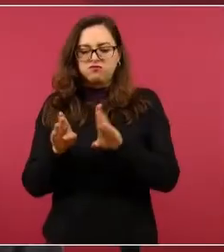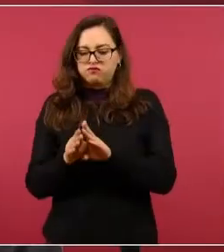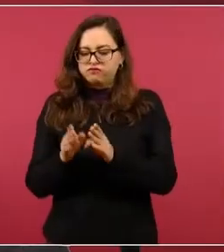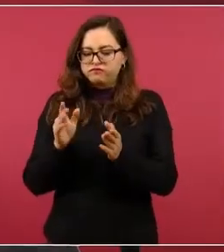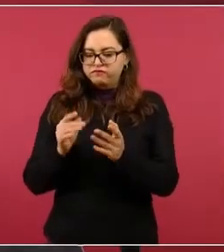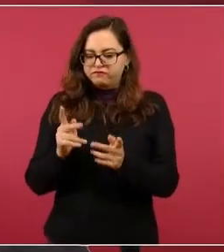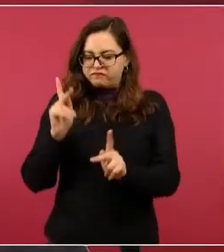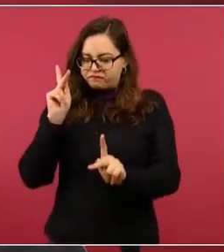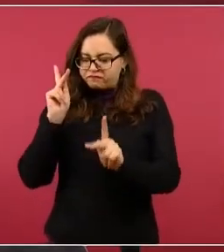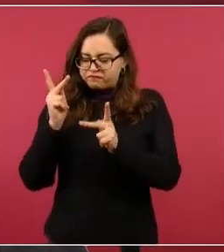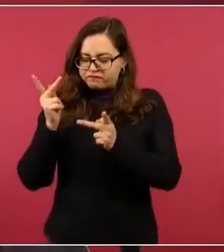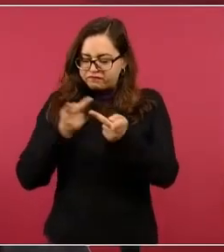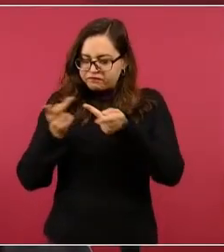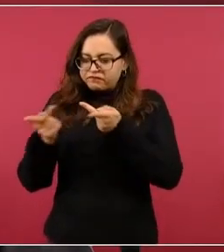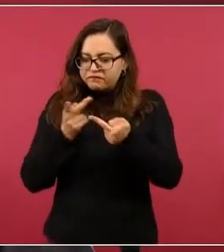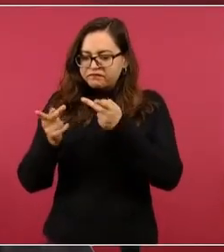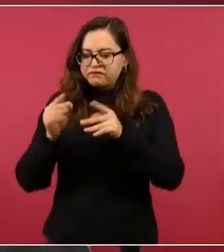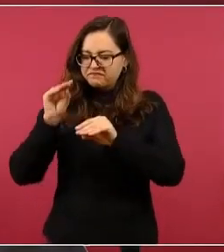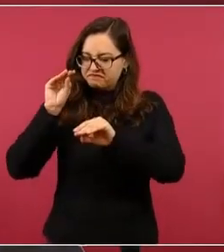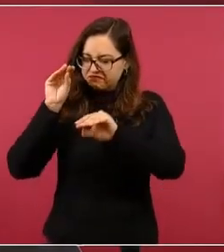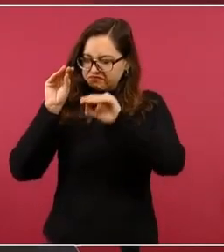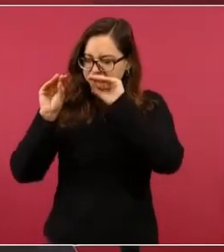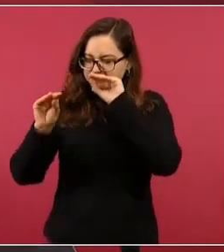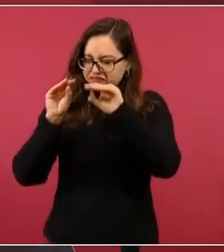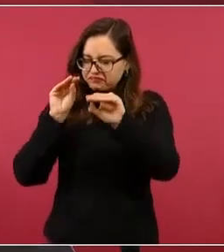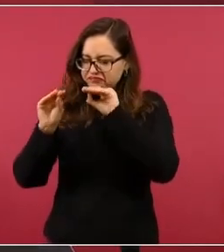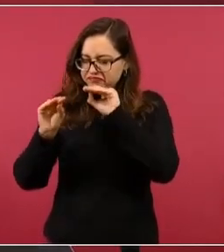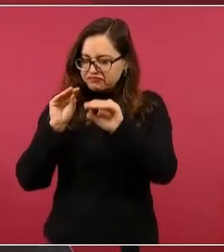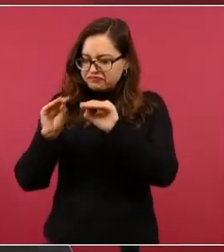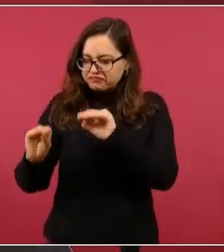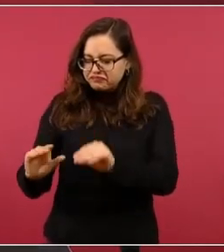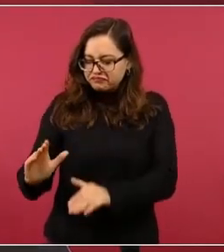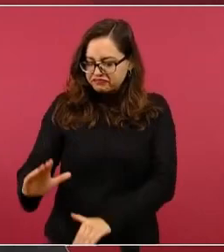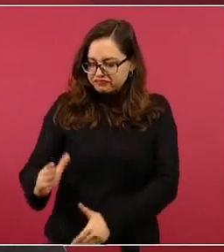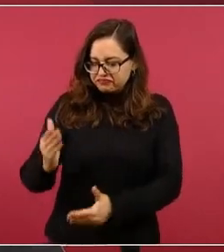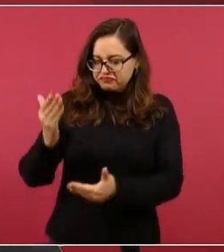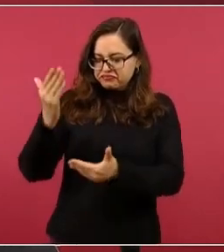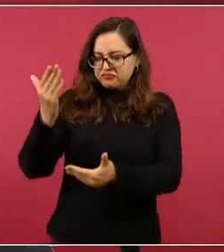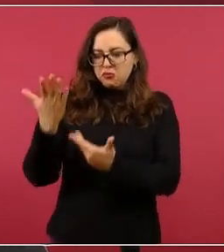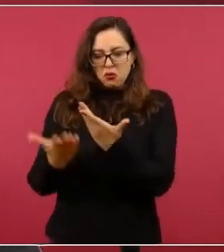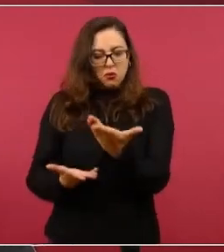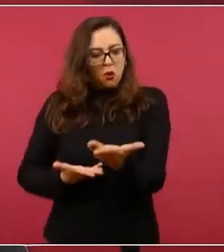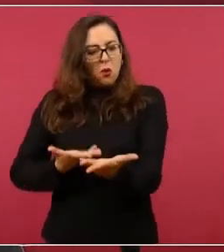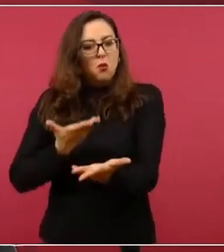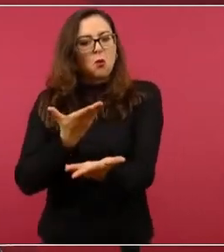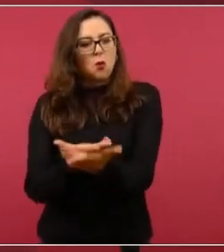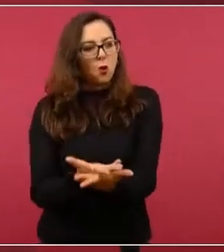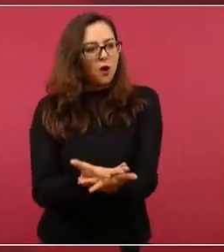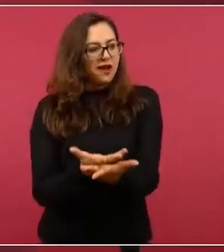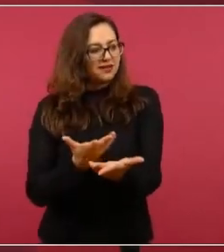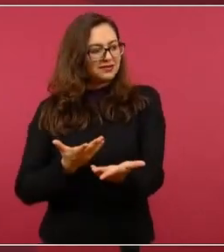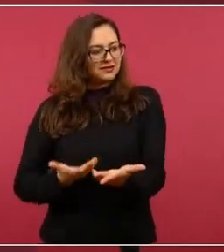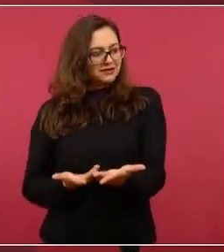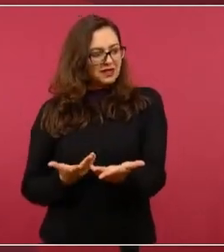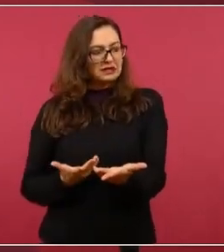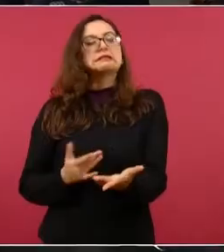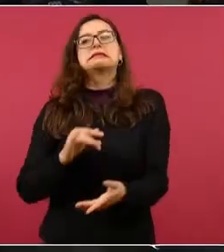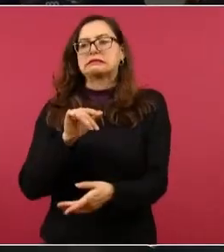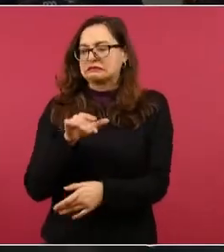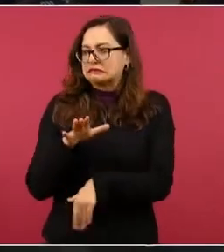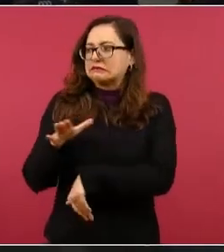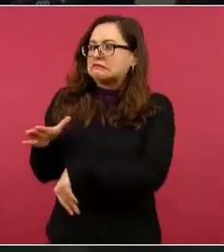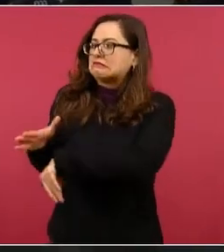que se han hecho en la historia, y convocó a la Revolución.